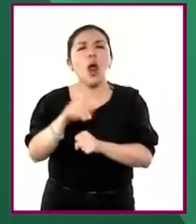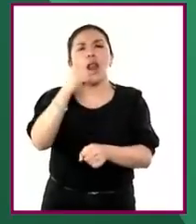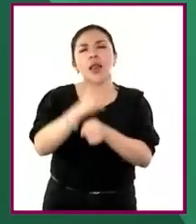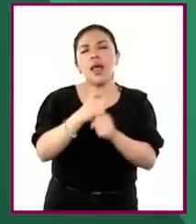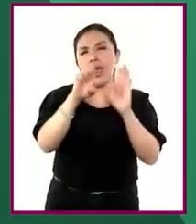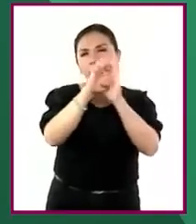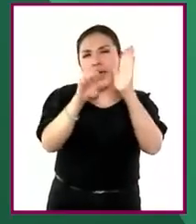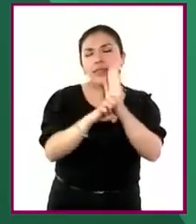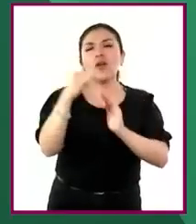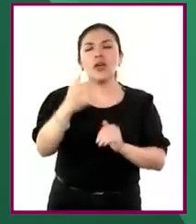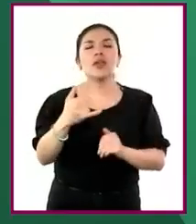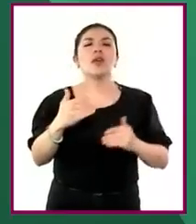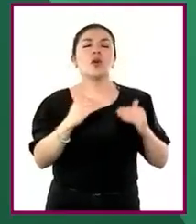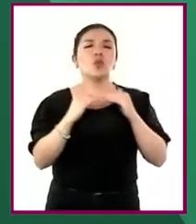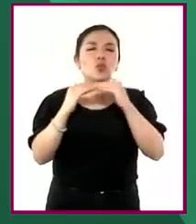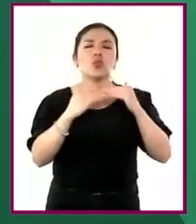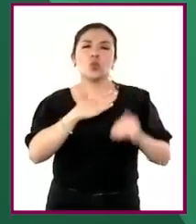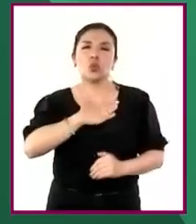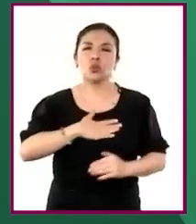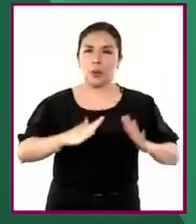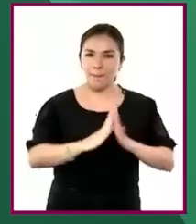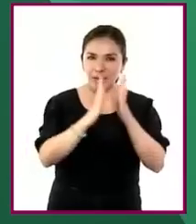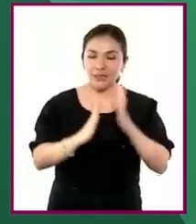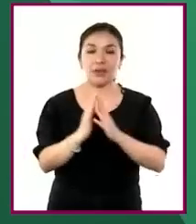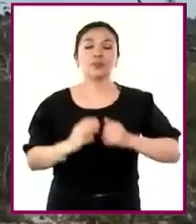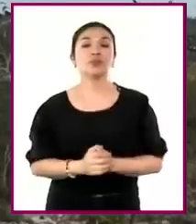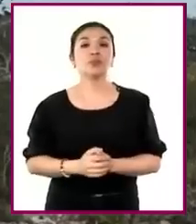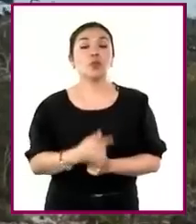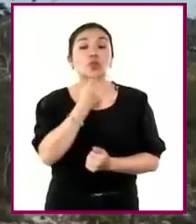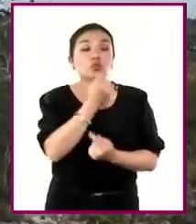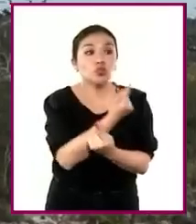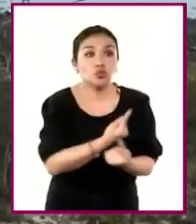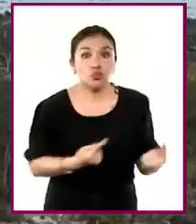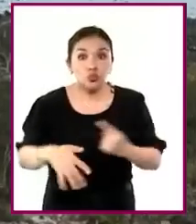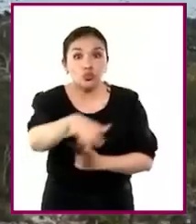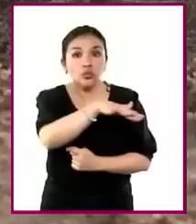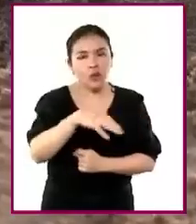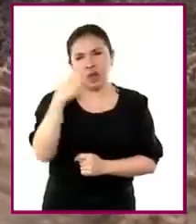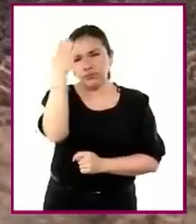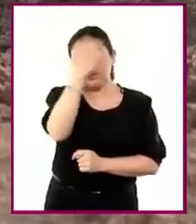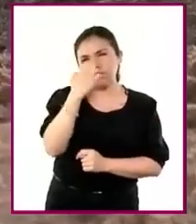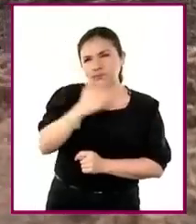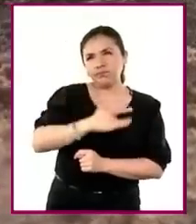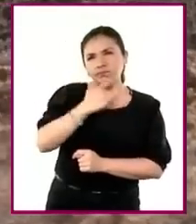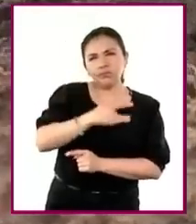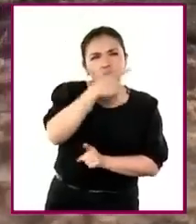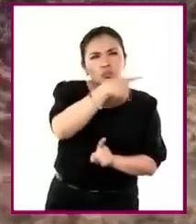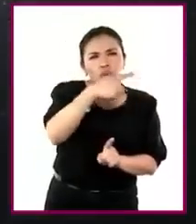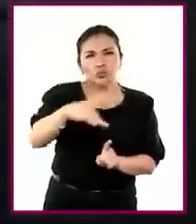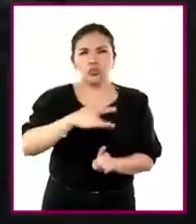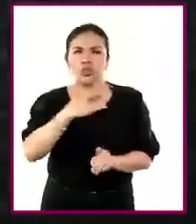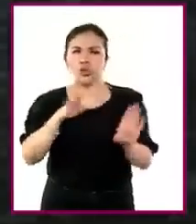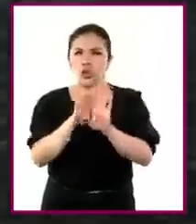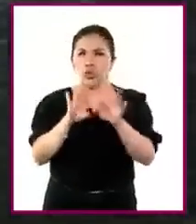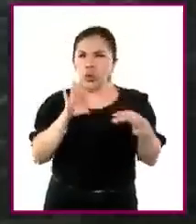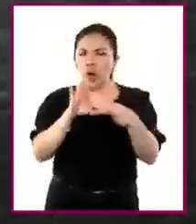éticos y los valores democráticos. Las niñas y los niños analizarán críticamente sus relaciones con los componentes